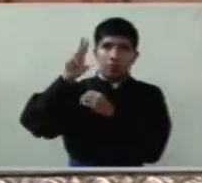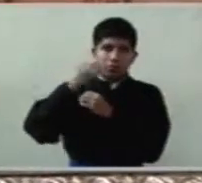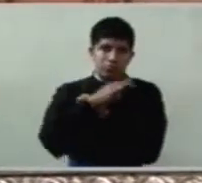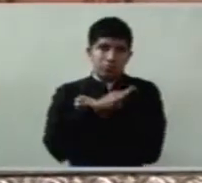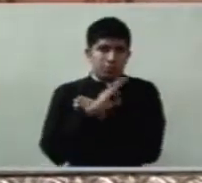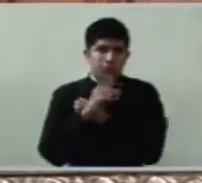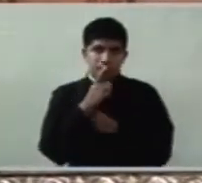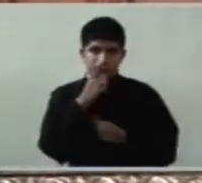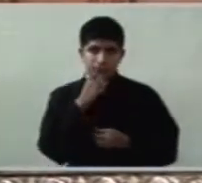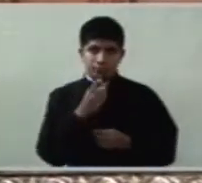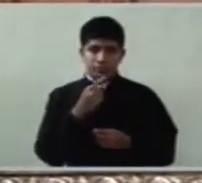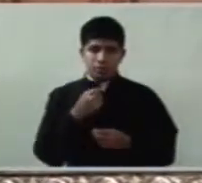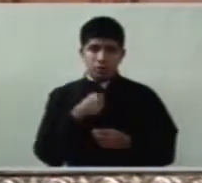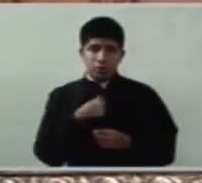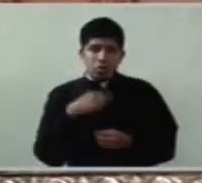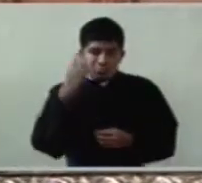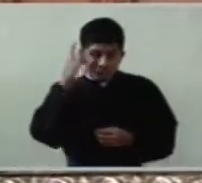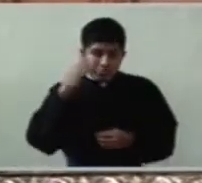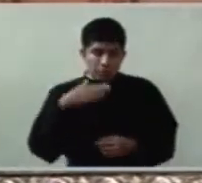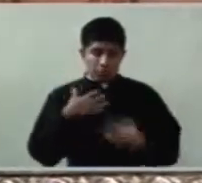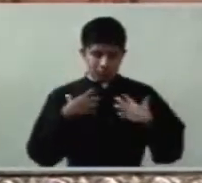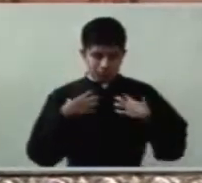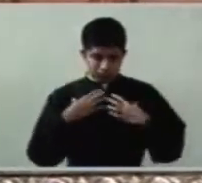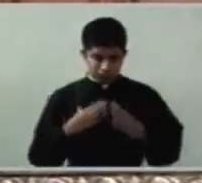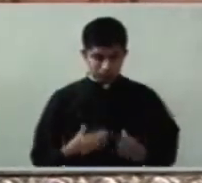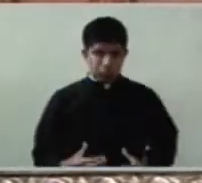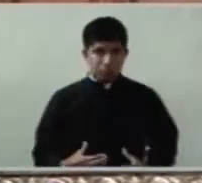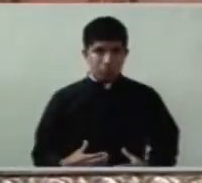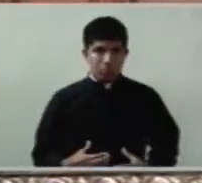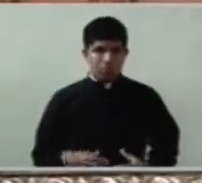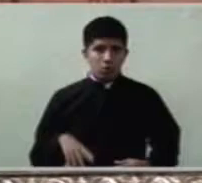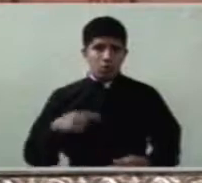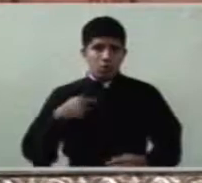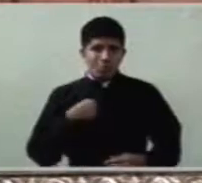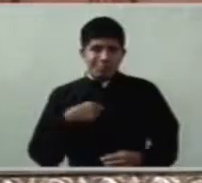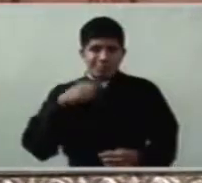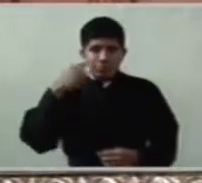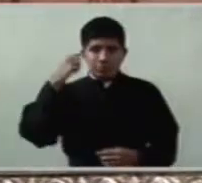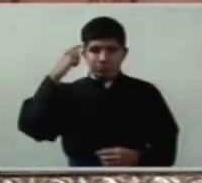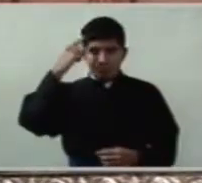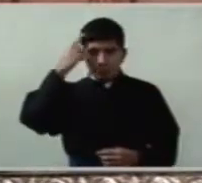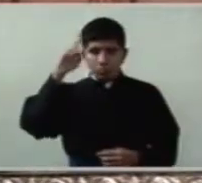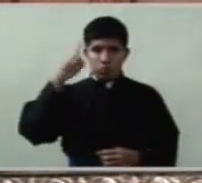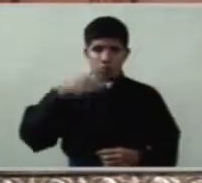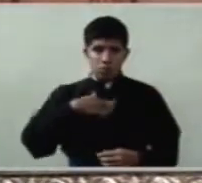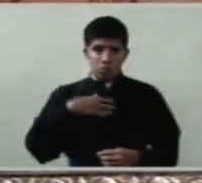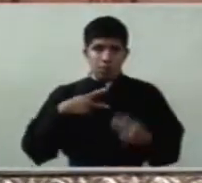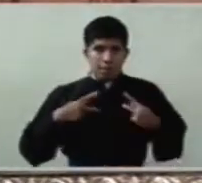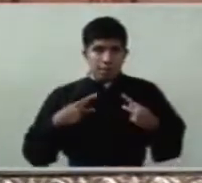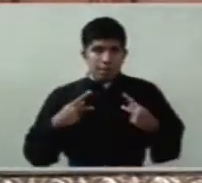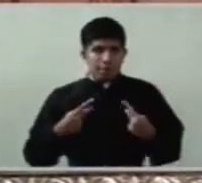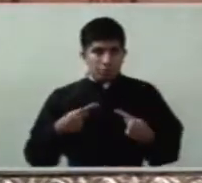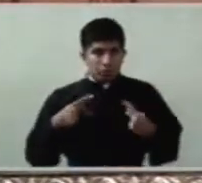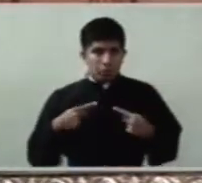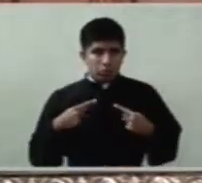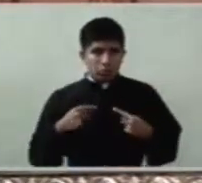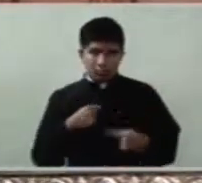soy dueño de mi cuerpo, soy dueño de mi persona. No,